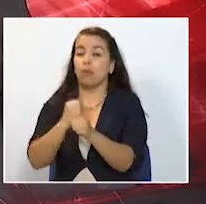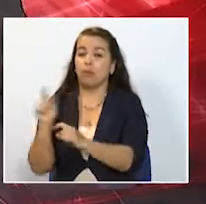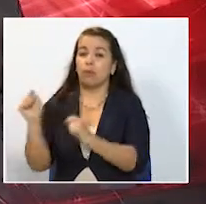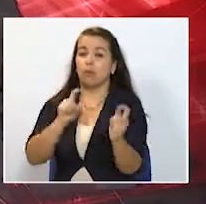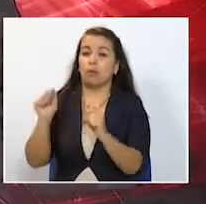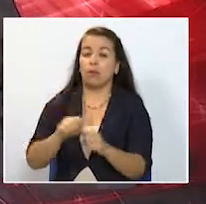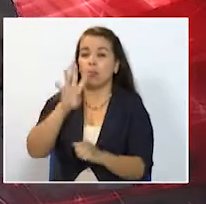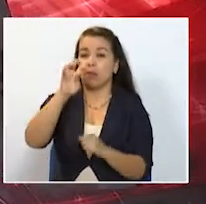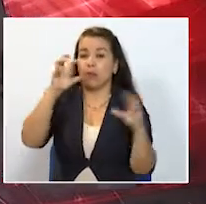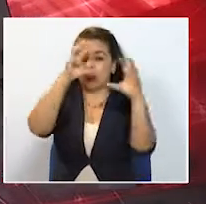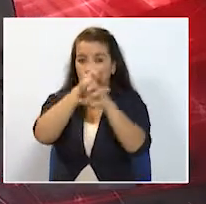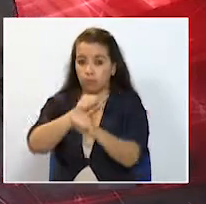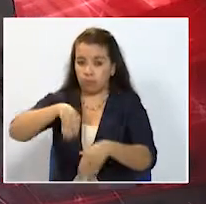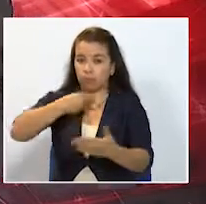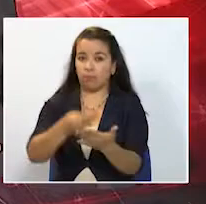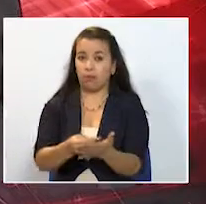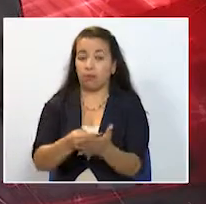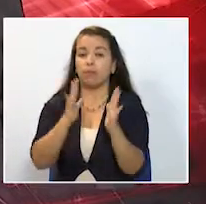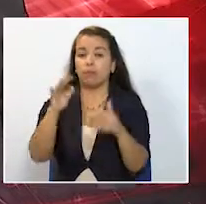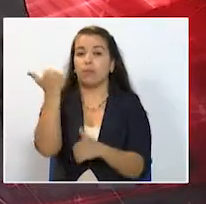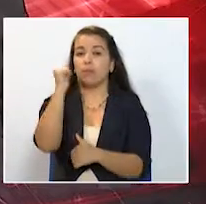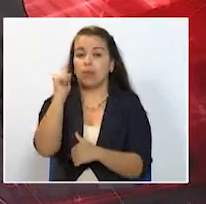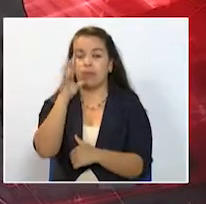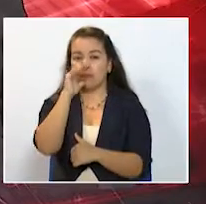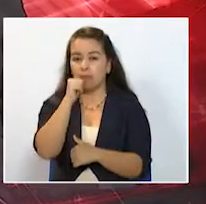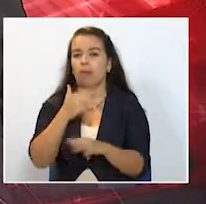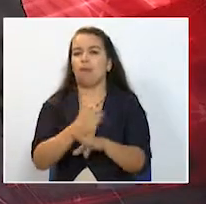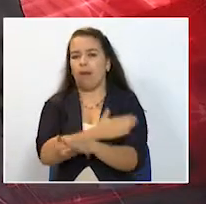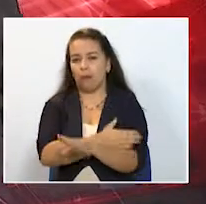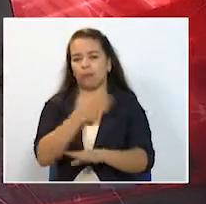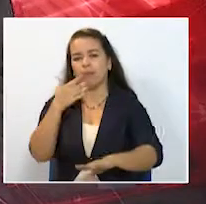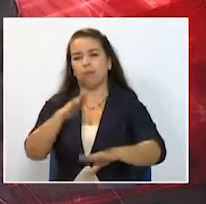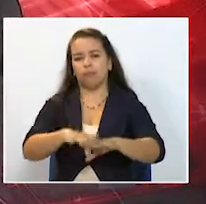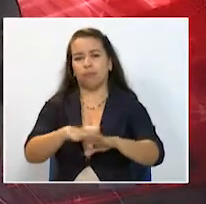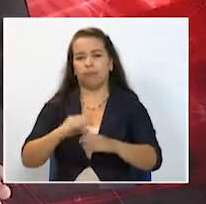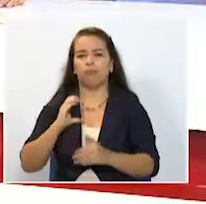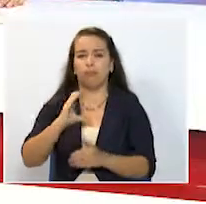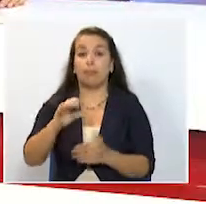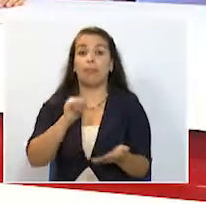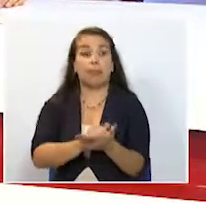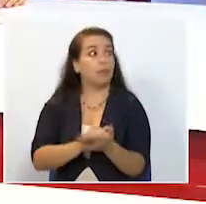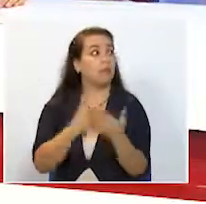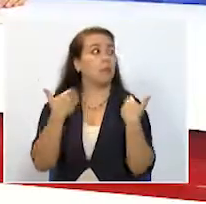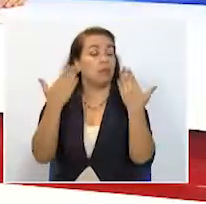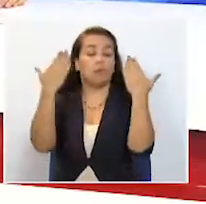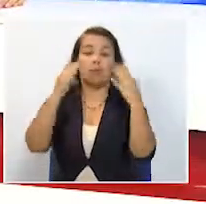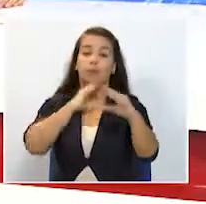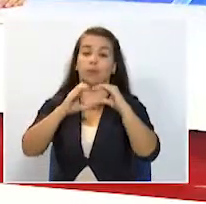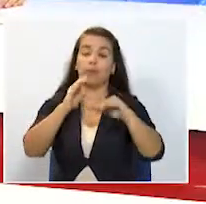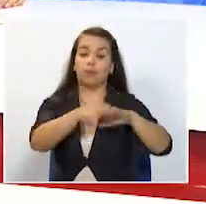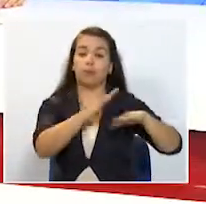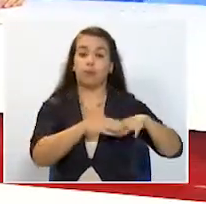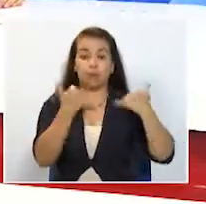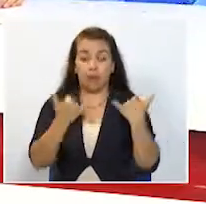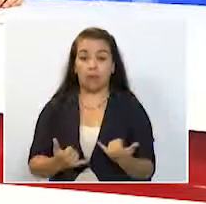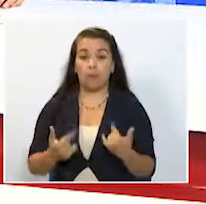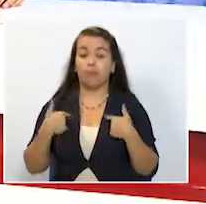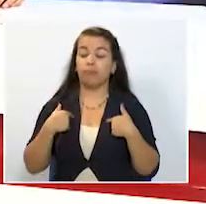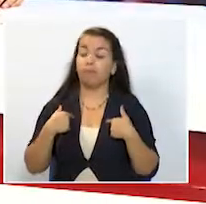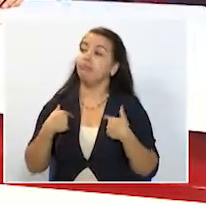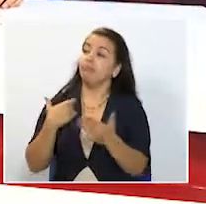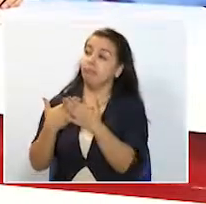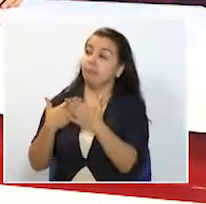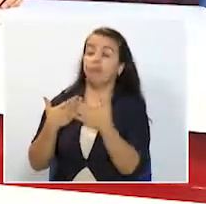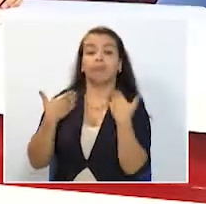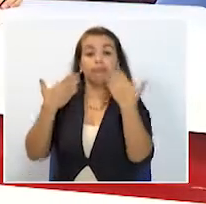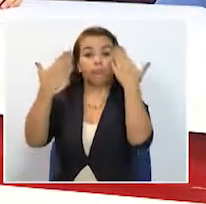partir de las 9 de la noche y no desde las 10 como estaba establecido hasta la fecha Esta es una muy buena noticia la que se ha conocido Daniel en las últimas horas lo